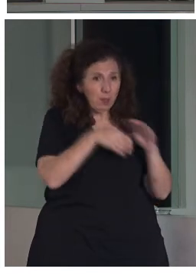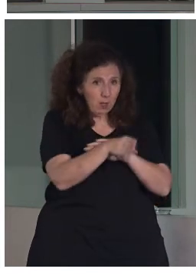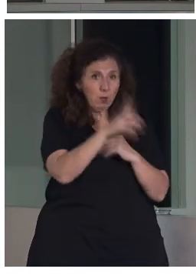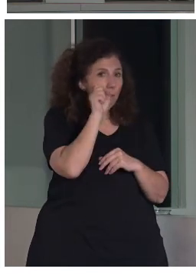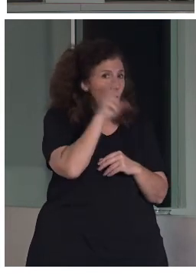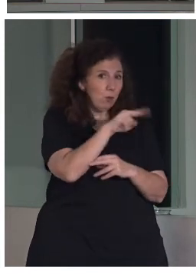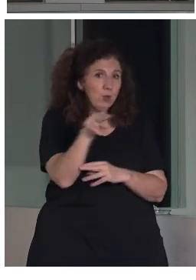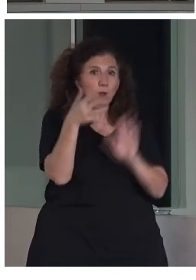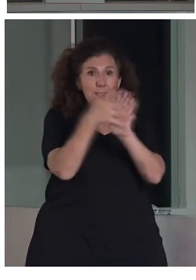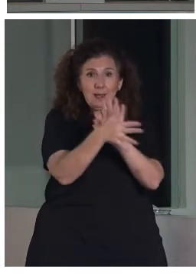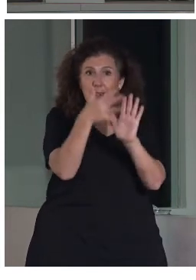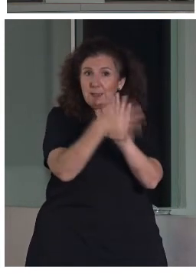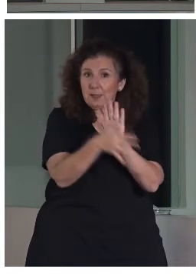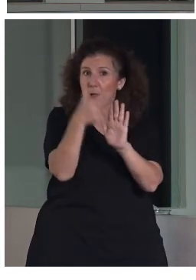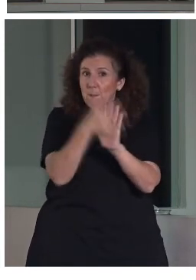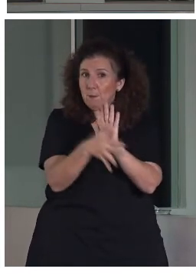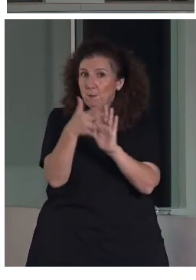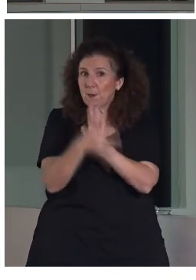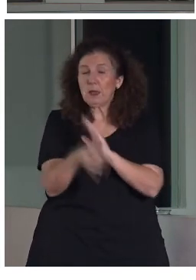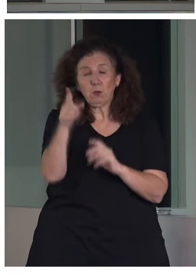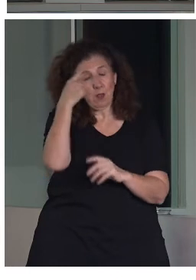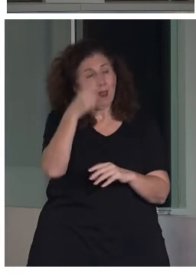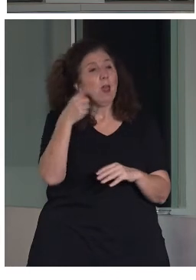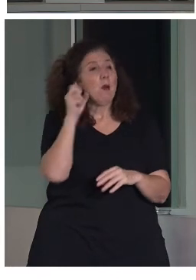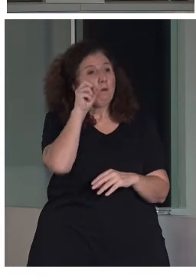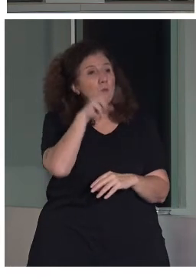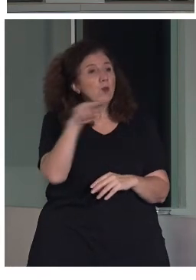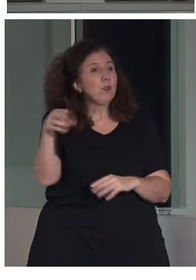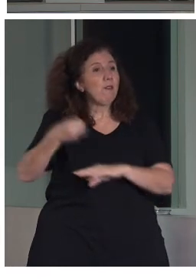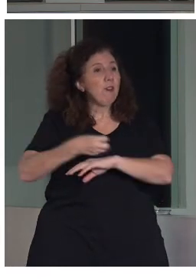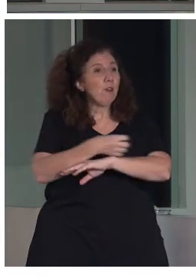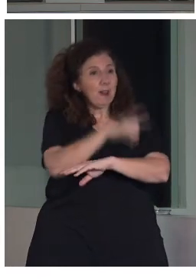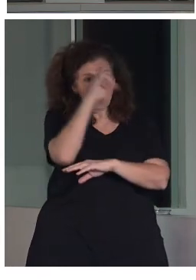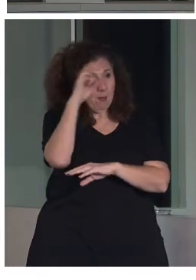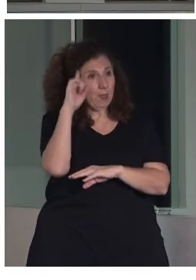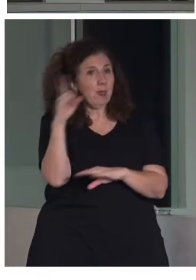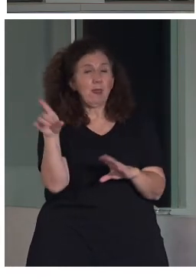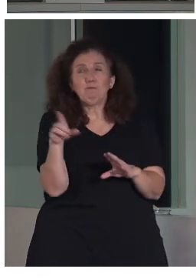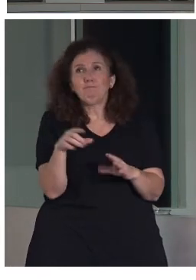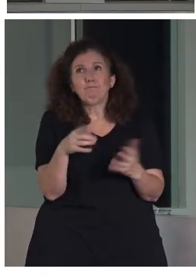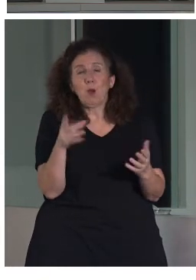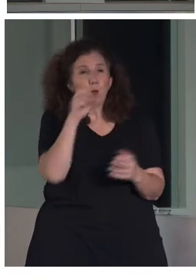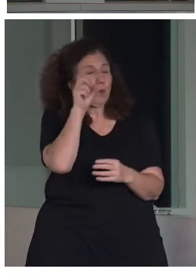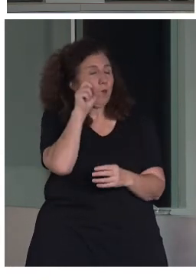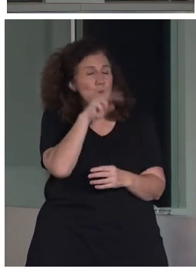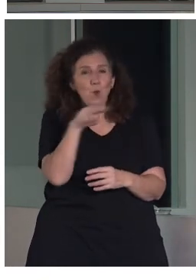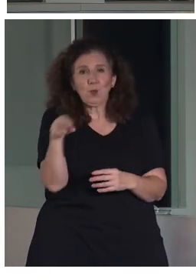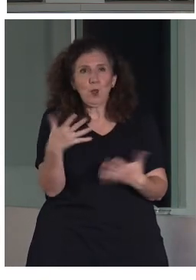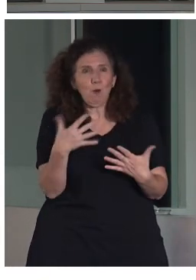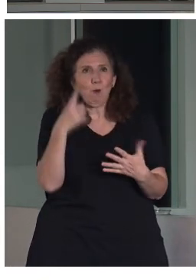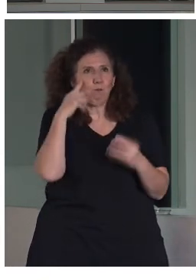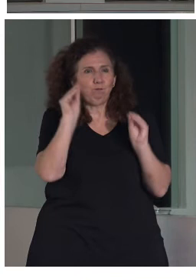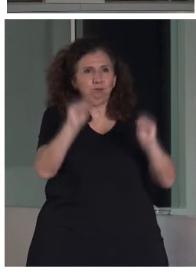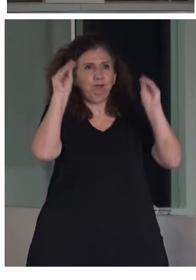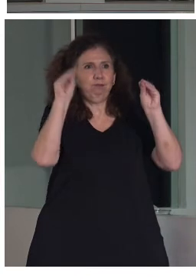una serie de explicaciones. Además, el Museo del Ferrocarril, si lo conocéis en Madrid, es un museo que llama mucho la atención porque están las